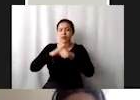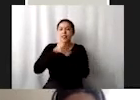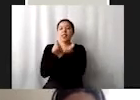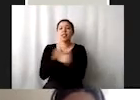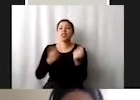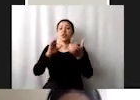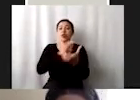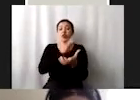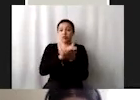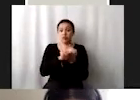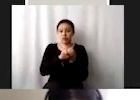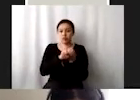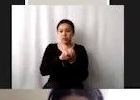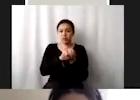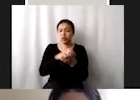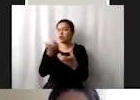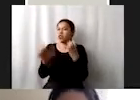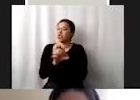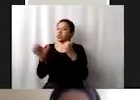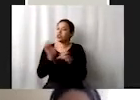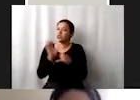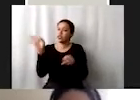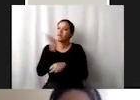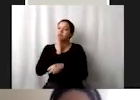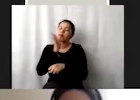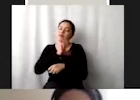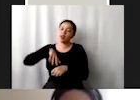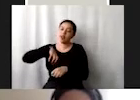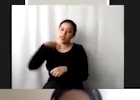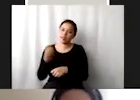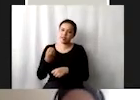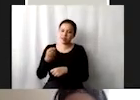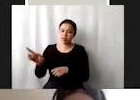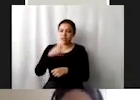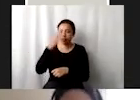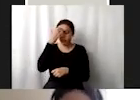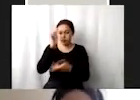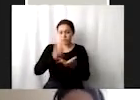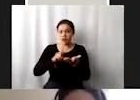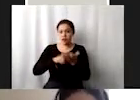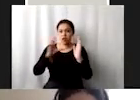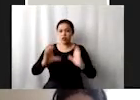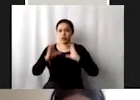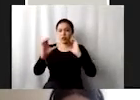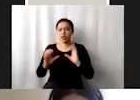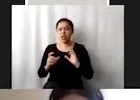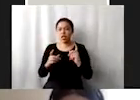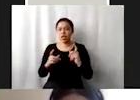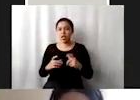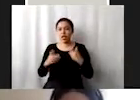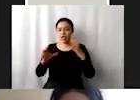u otras prácticas nocivas, ¿no? Reconocer y valorar los cuidados y el trabajo doméstico no